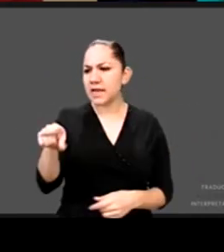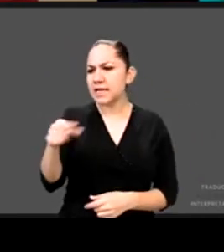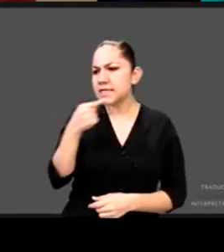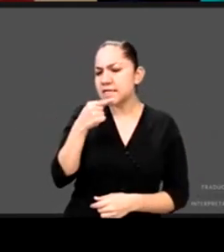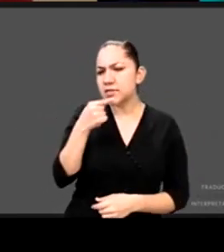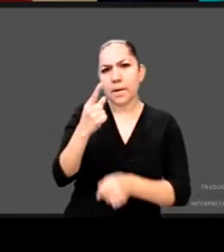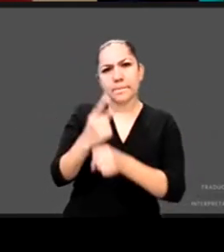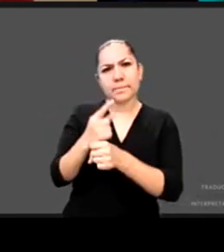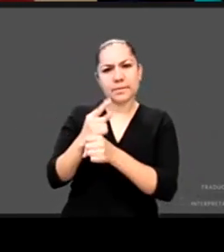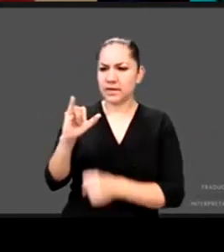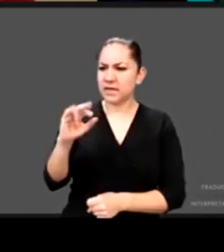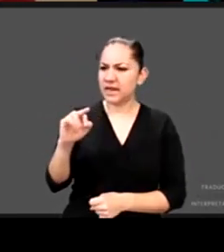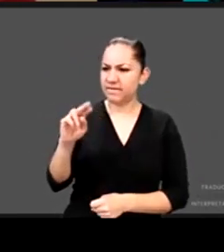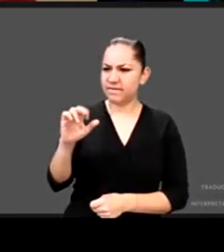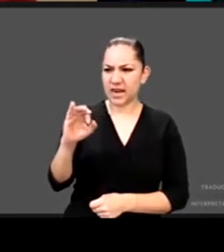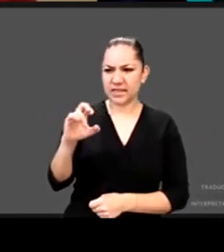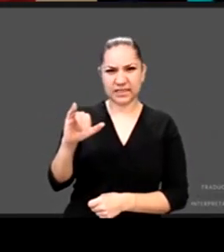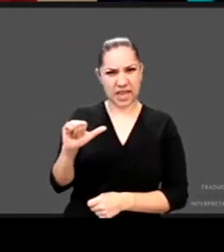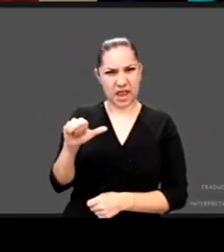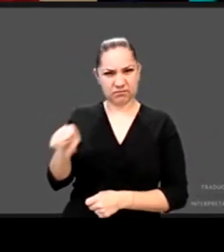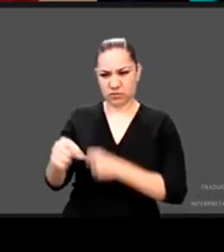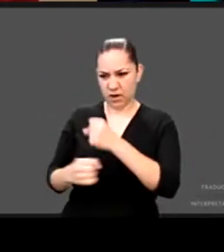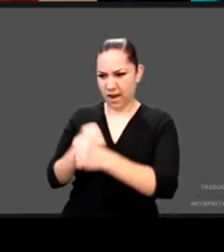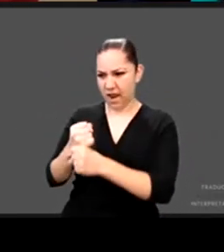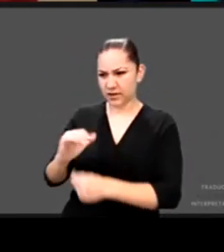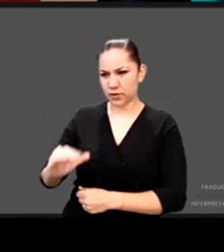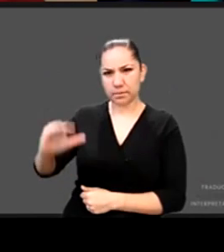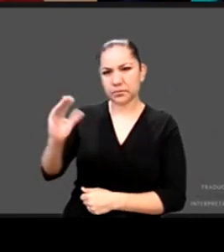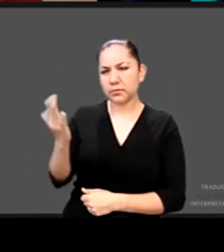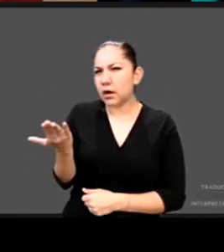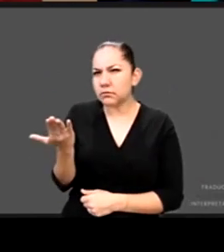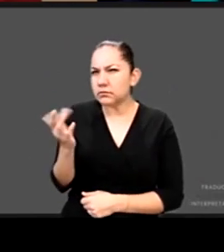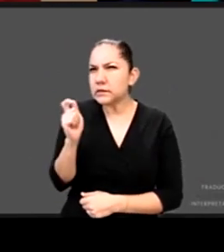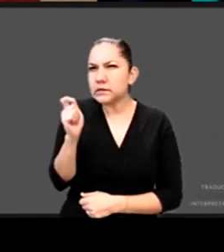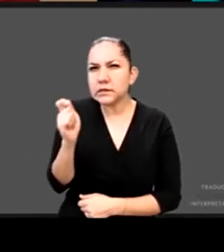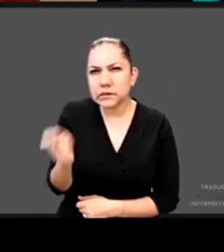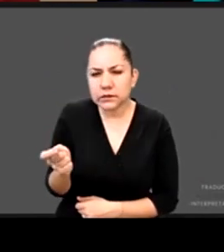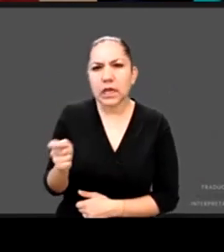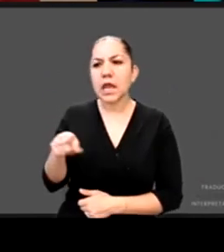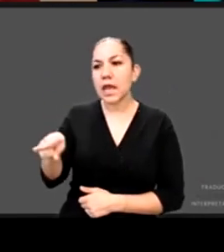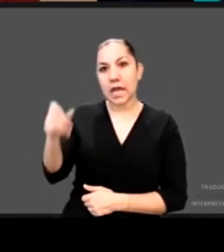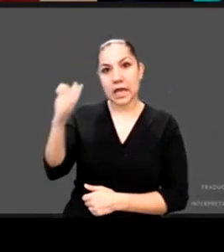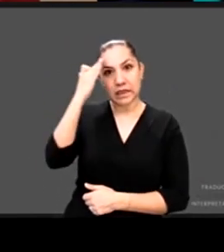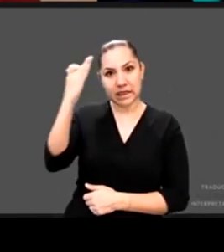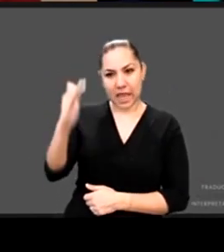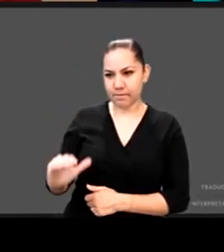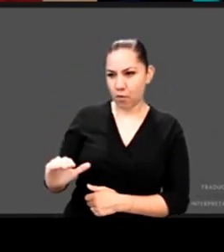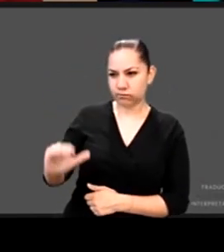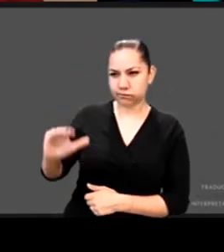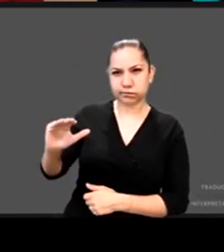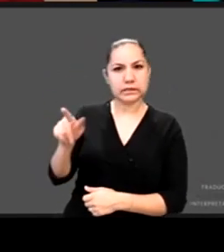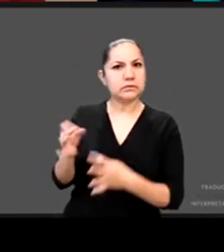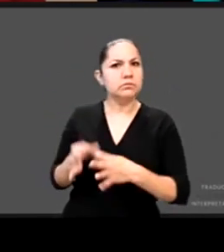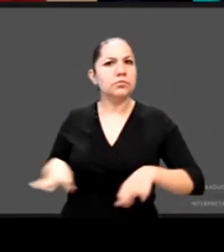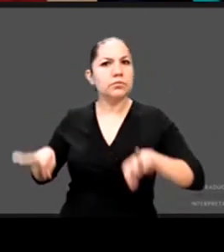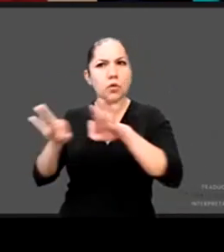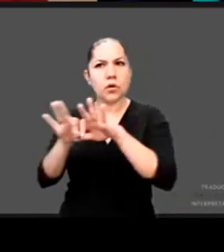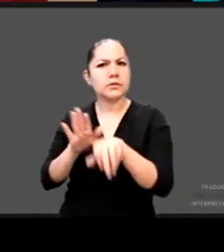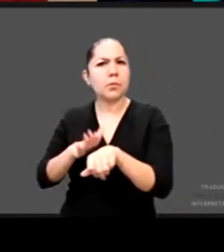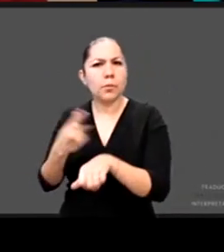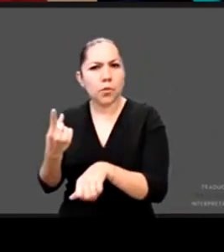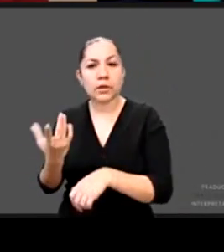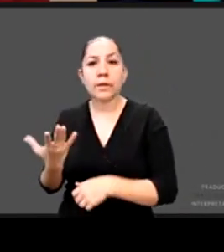características, la importancia de esta etapa, la situación del cumplimiento de sus derechos, la obligación del Estado